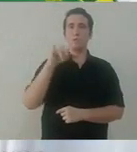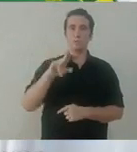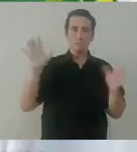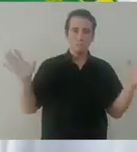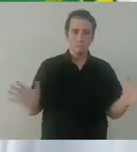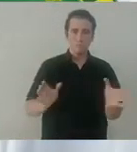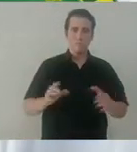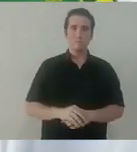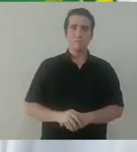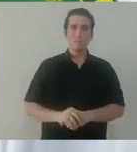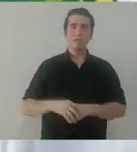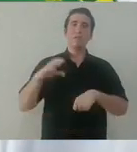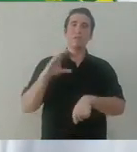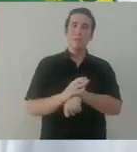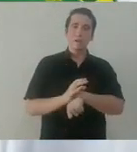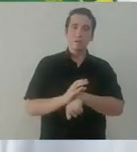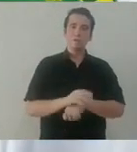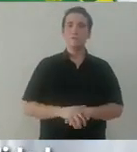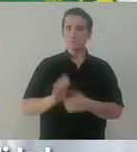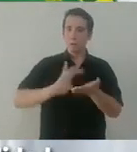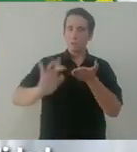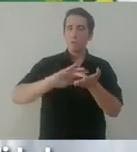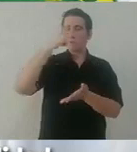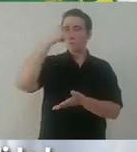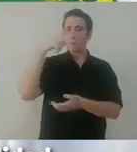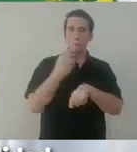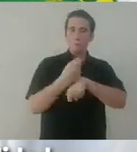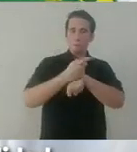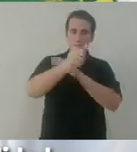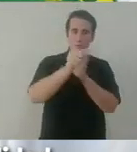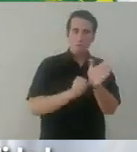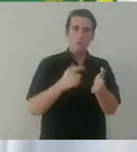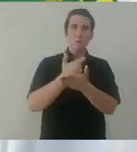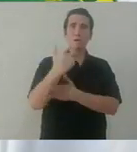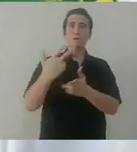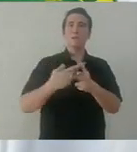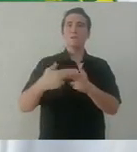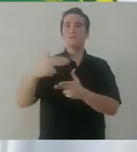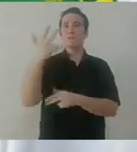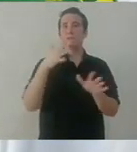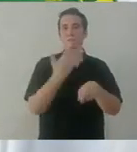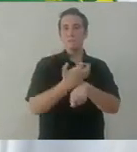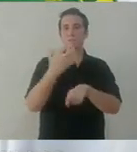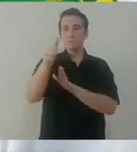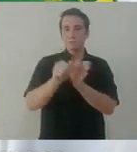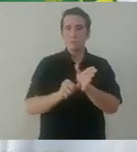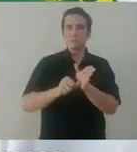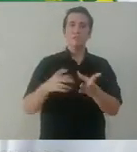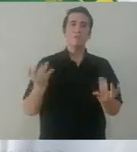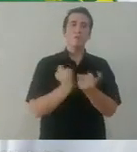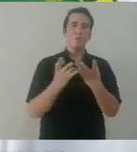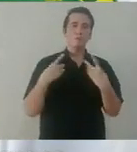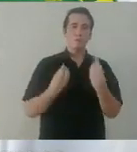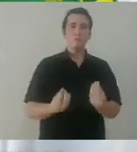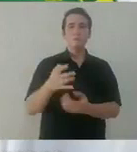Emprendedores. En el caso de los créditos vía Microyuk, les apoyaremos para que su primera mensualidad la paguen hasta el quinto mes y además les